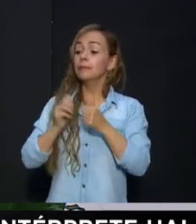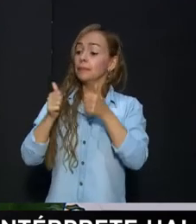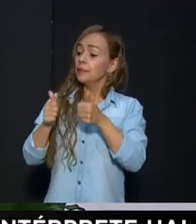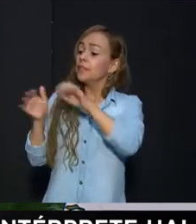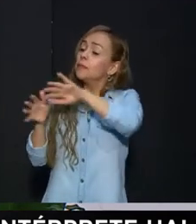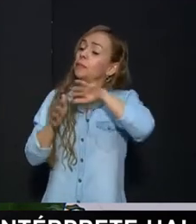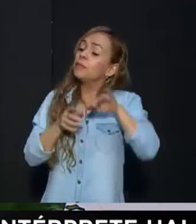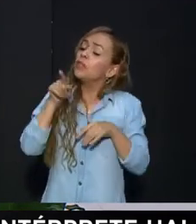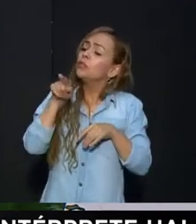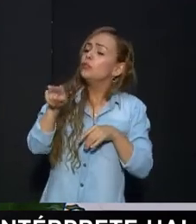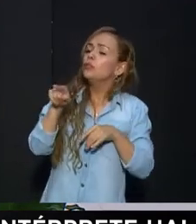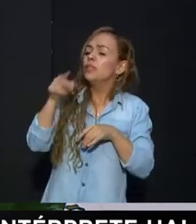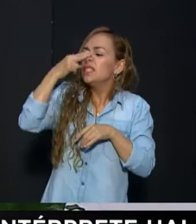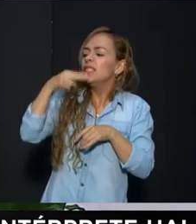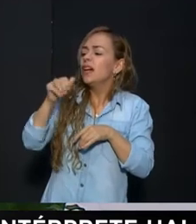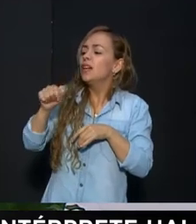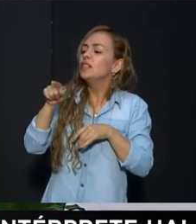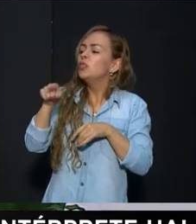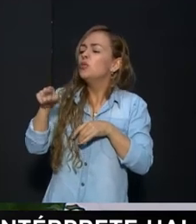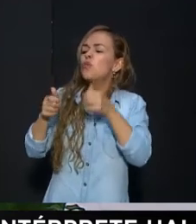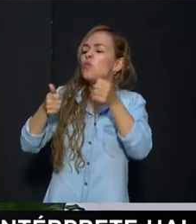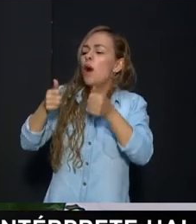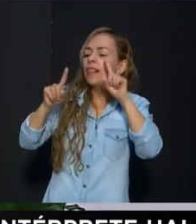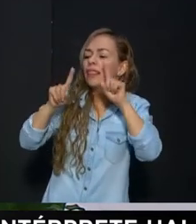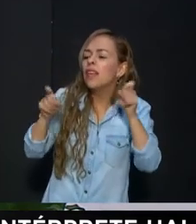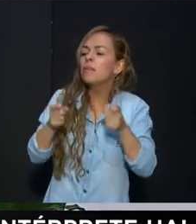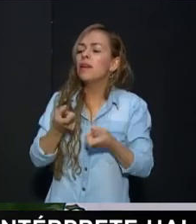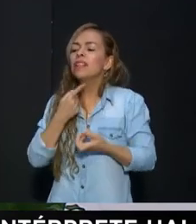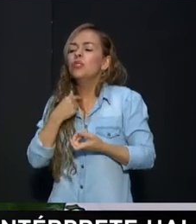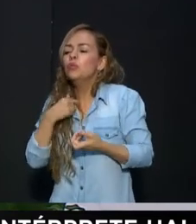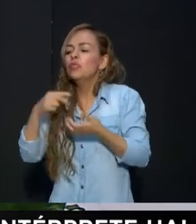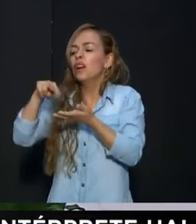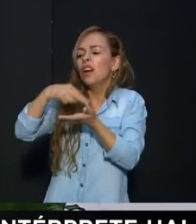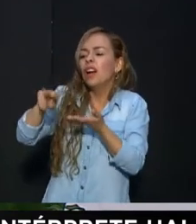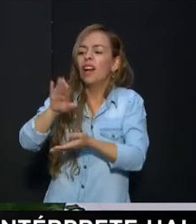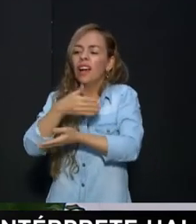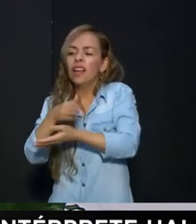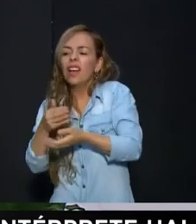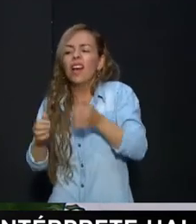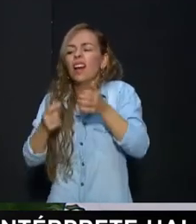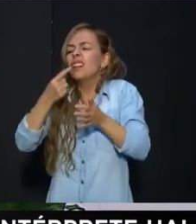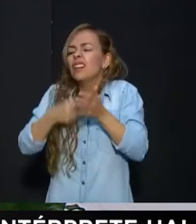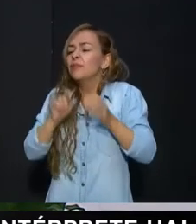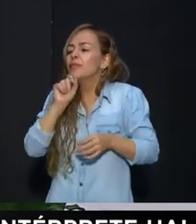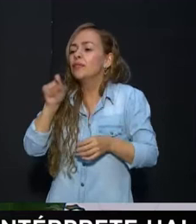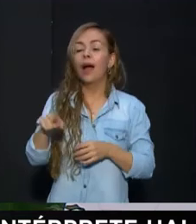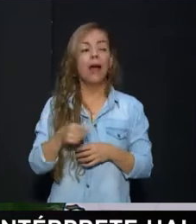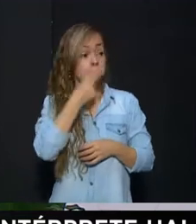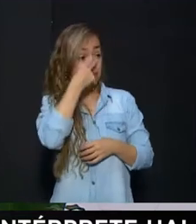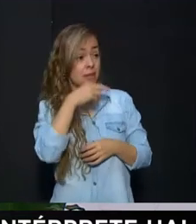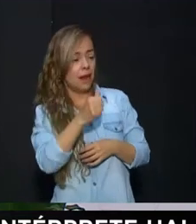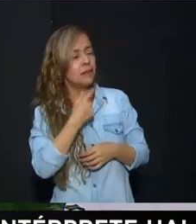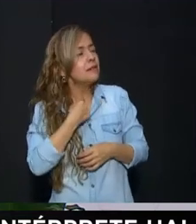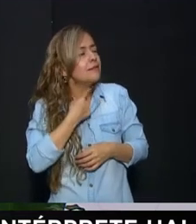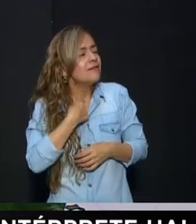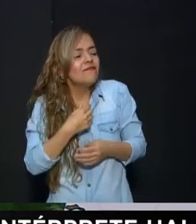dice Es muy buena En este tema Y lo encanta Y lo disfruta Bailando Cantando ¿Qué? A ella le encanta Dibujar